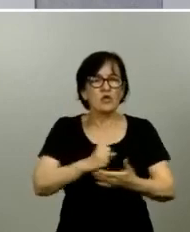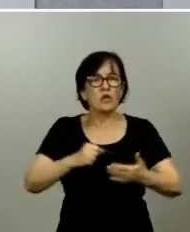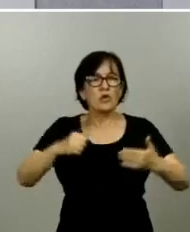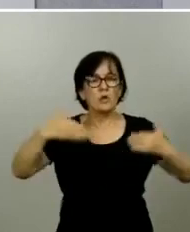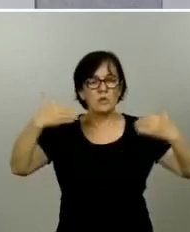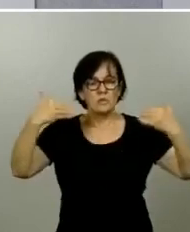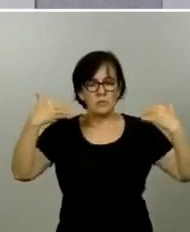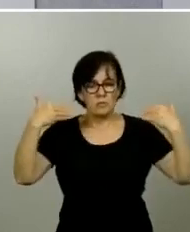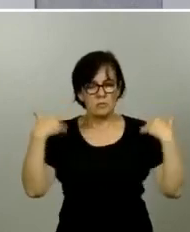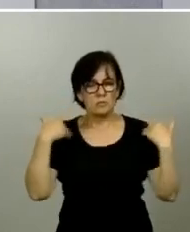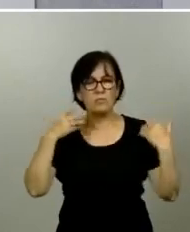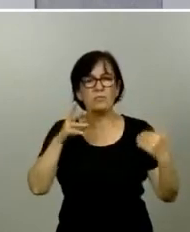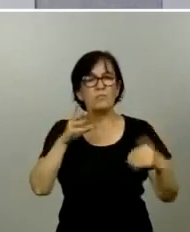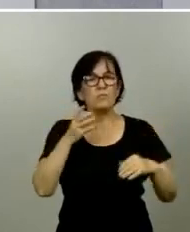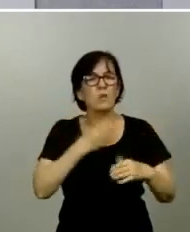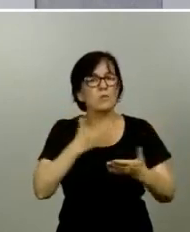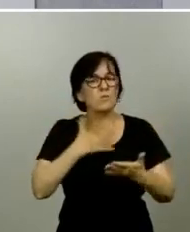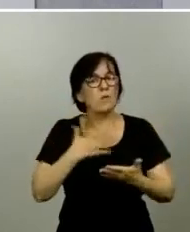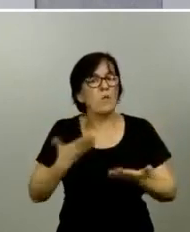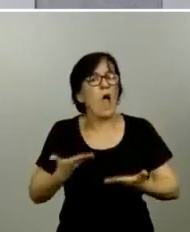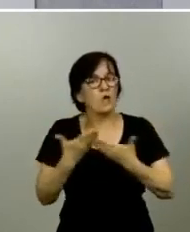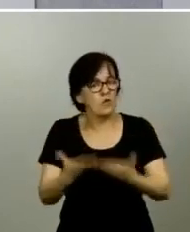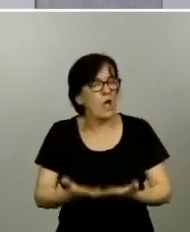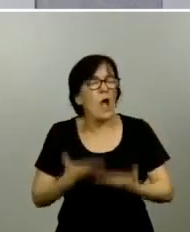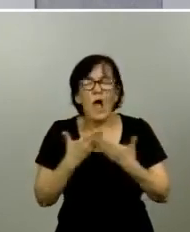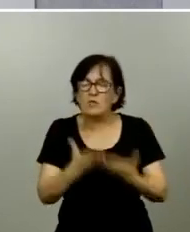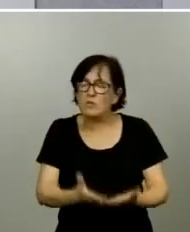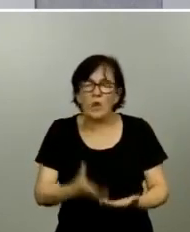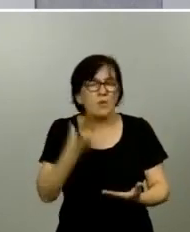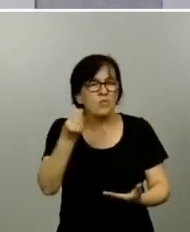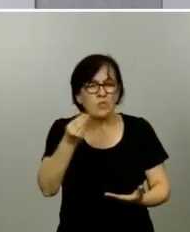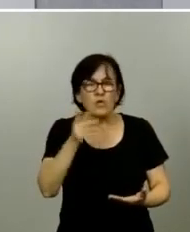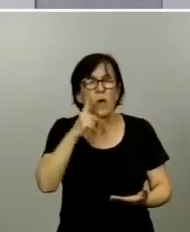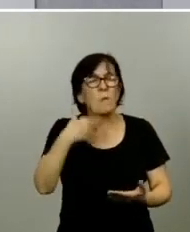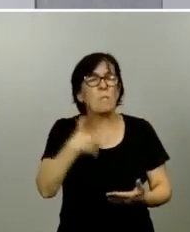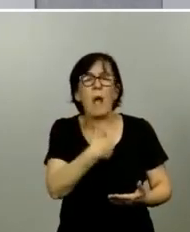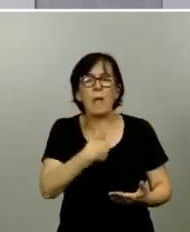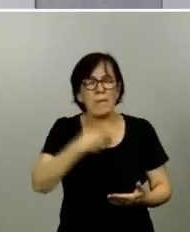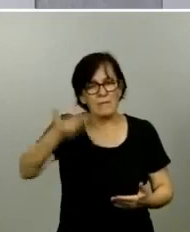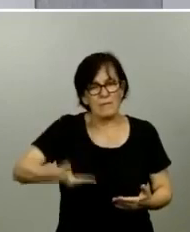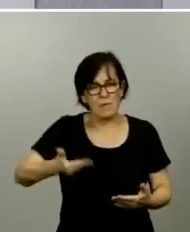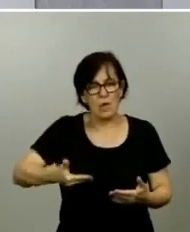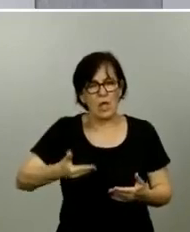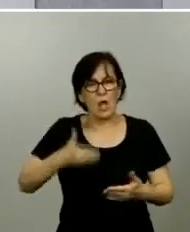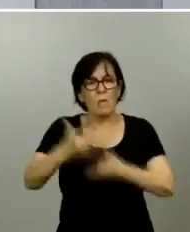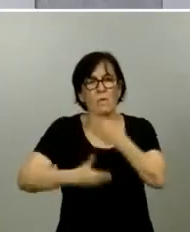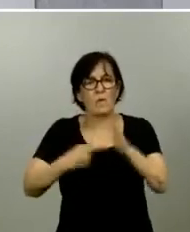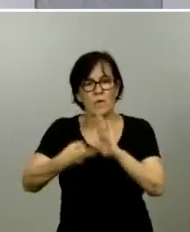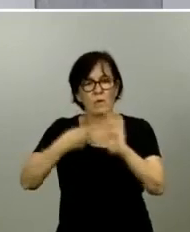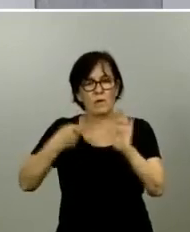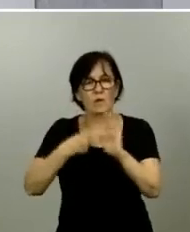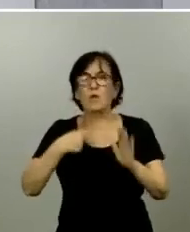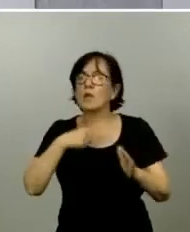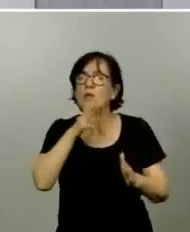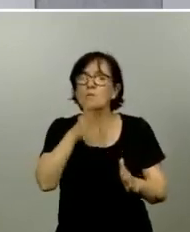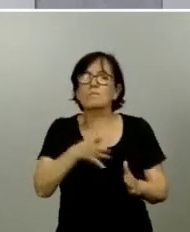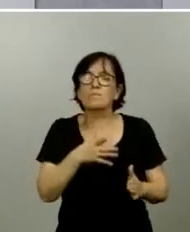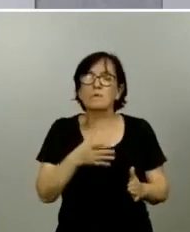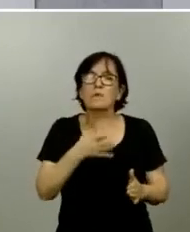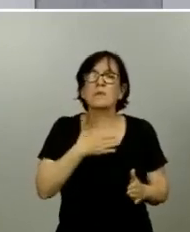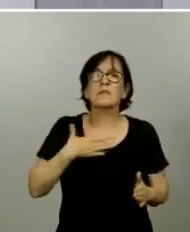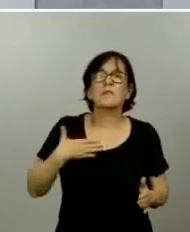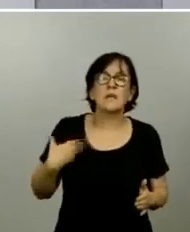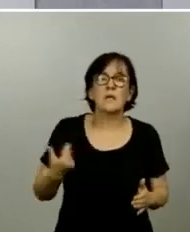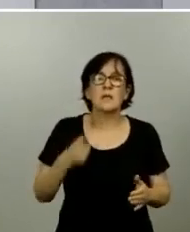han ayudado mucho tienen un papel fundamental en el proceso de desescalada y es muy loable que quieran emprender